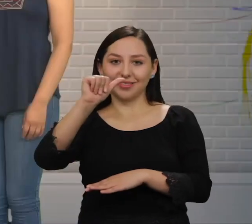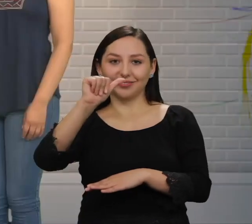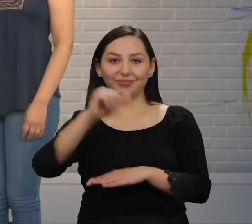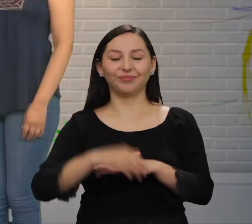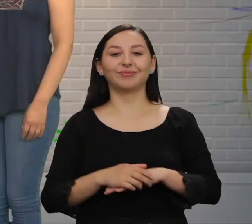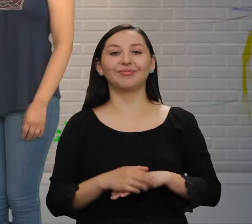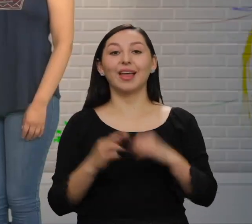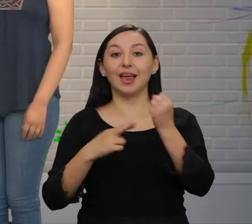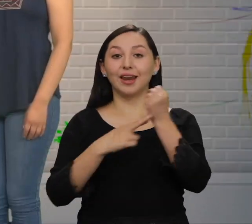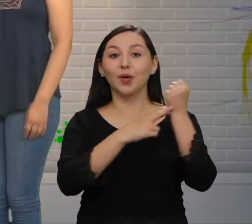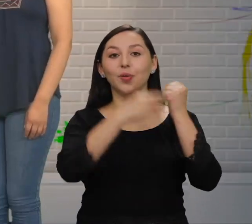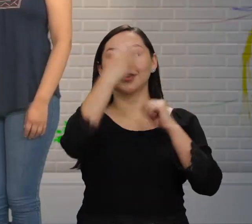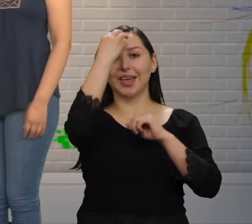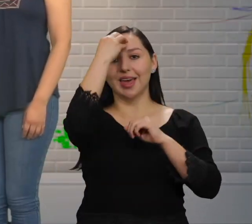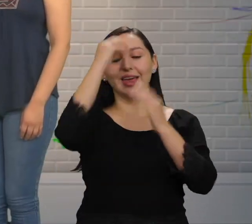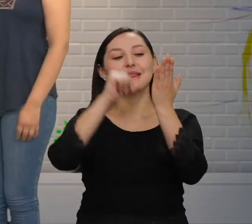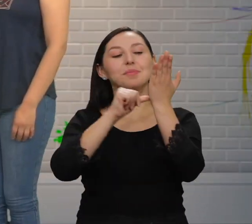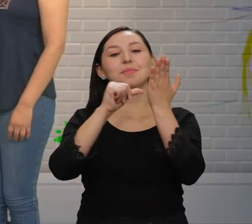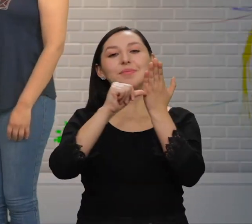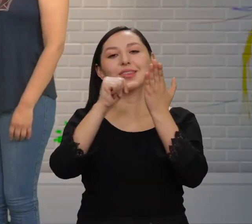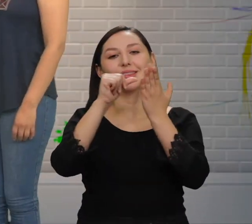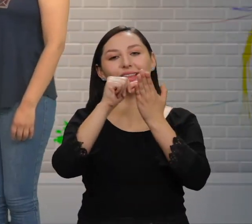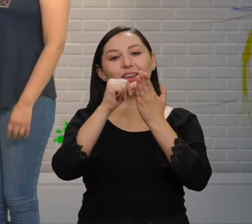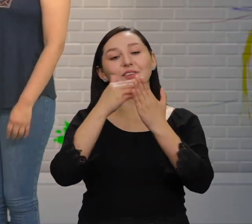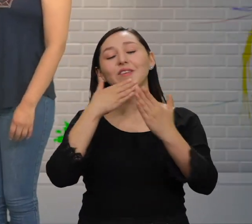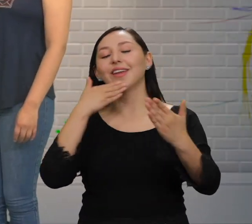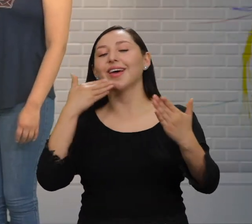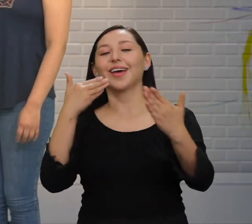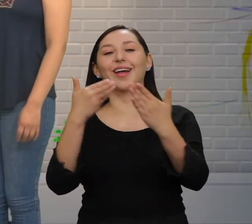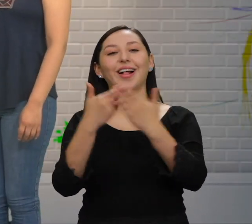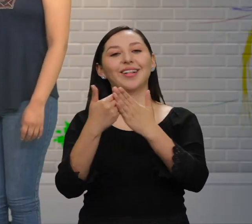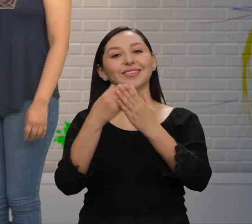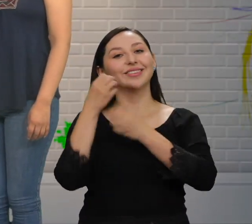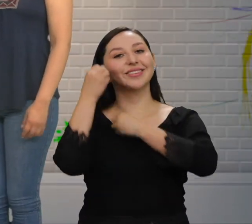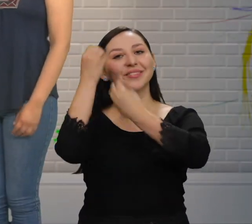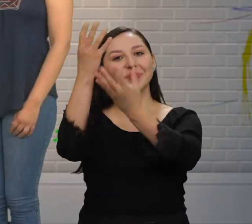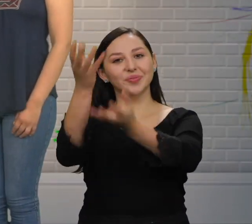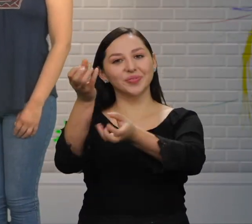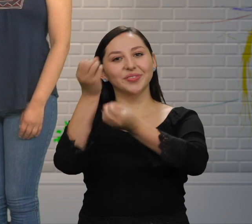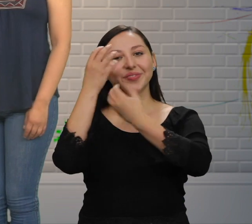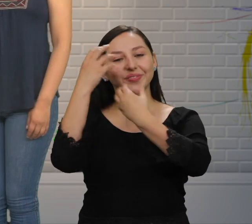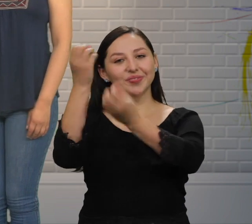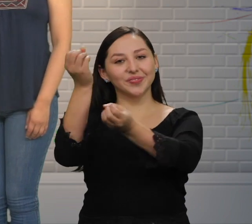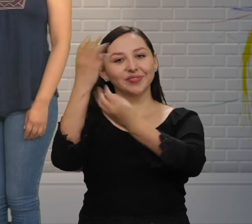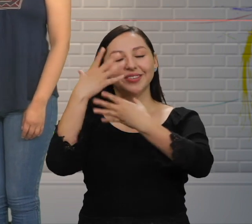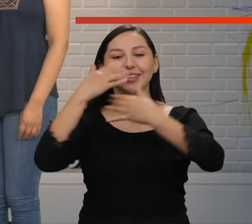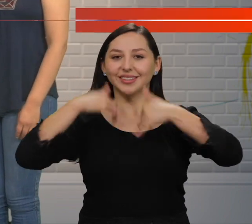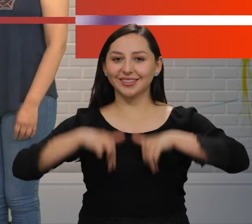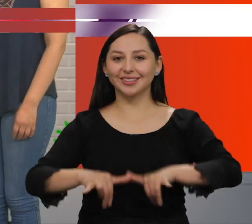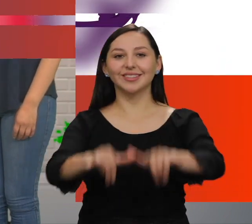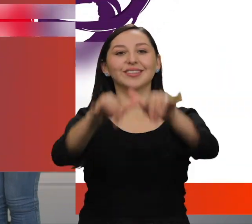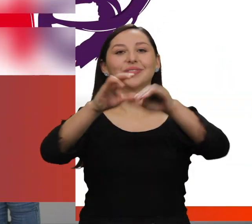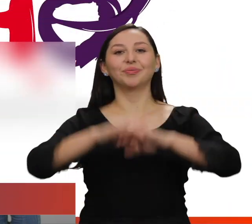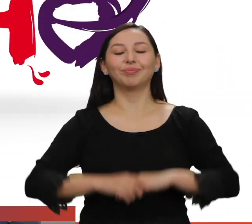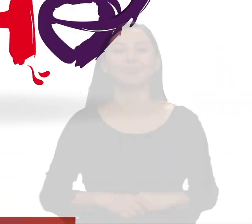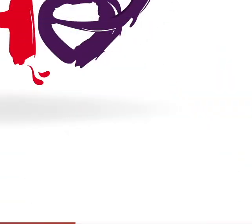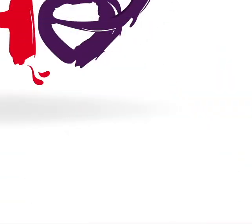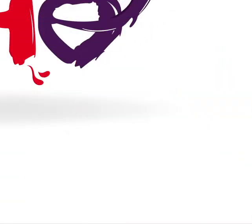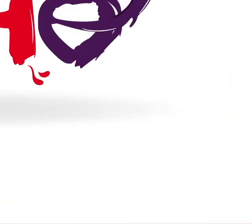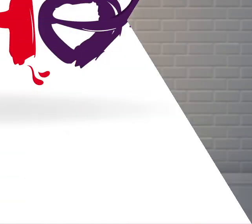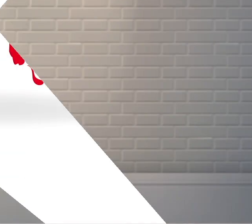información como la que nos da Daisy Me encanta conversar contigo Gracias, Pancho ¡Eso! ¡Nosotros continuamos!